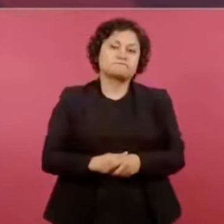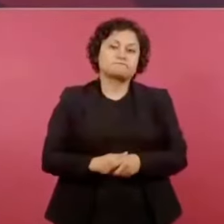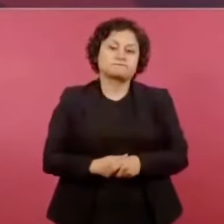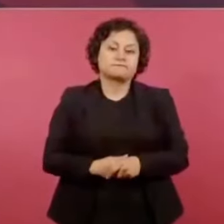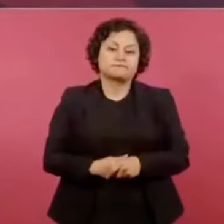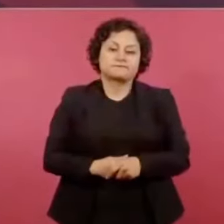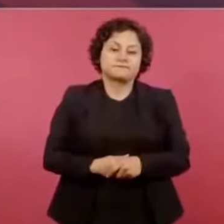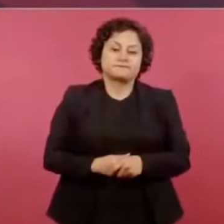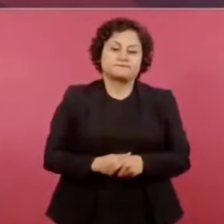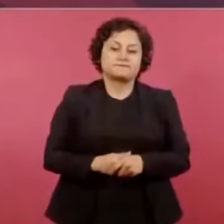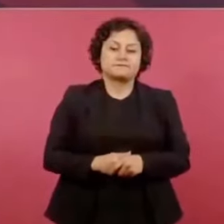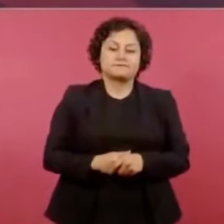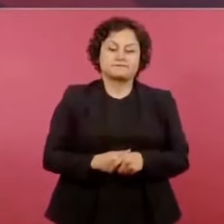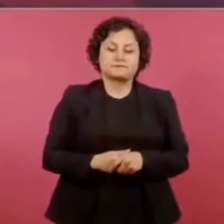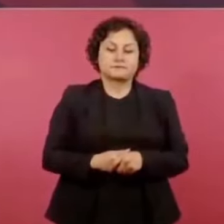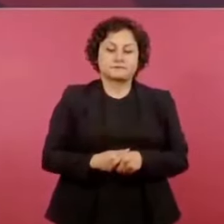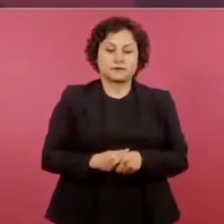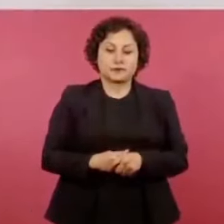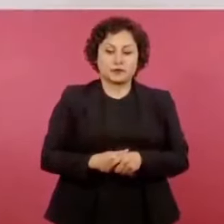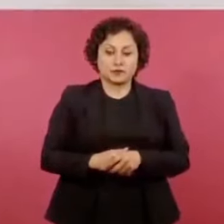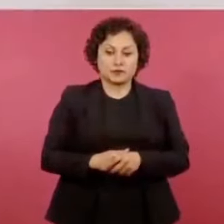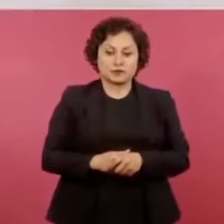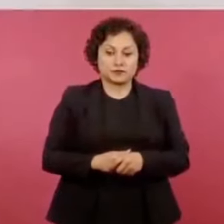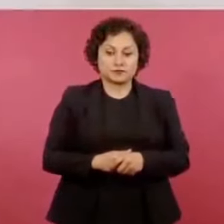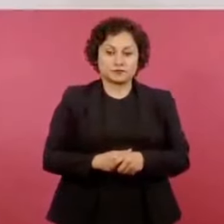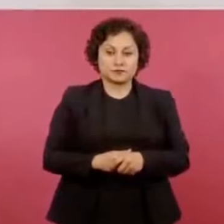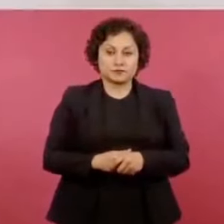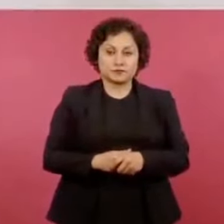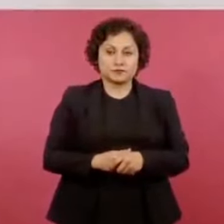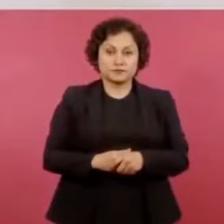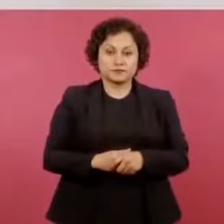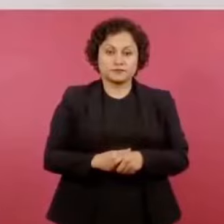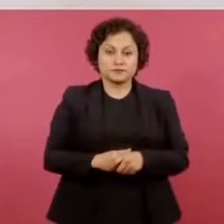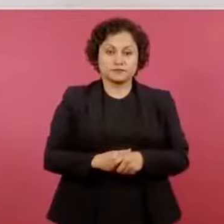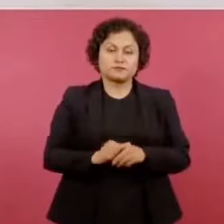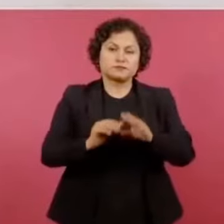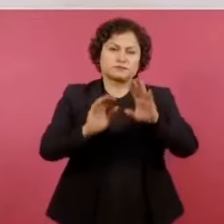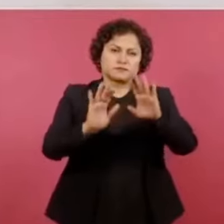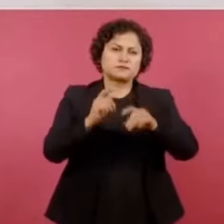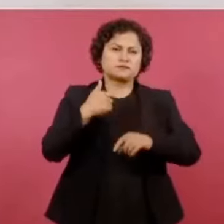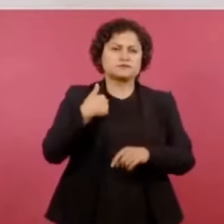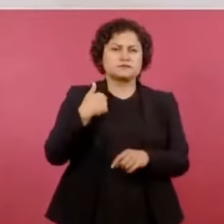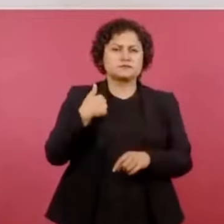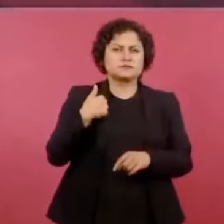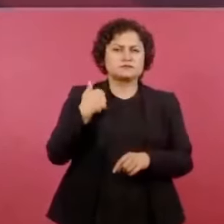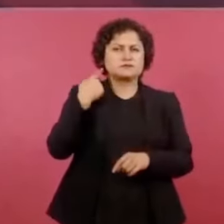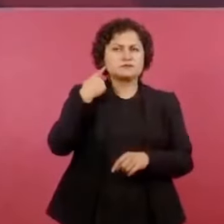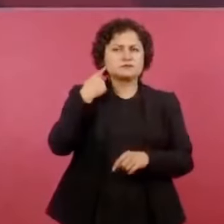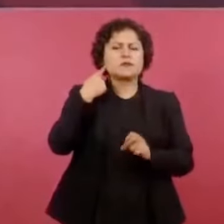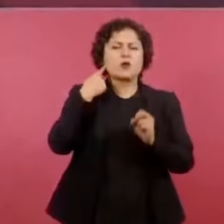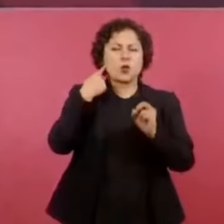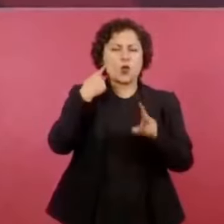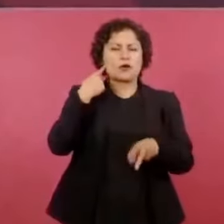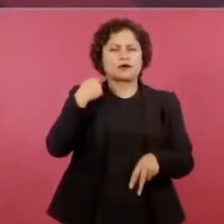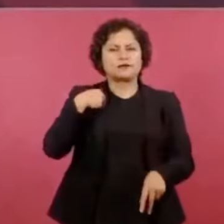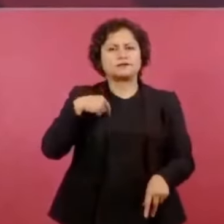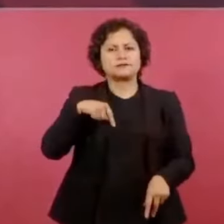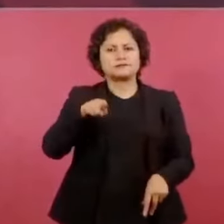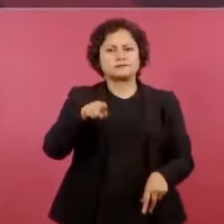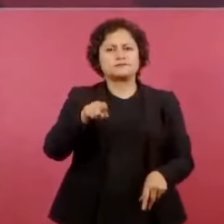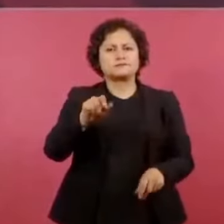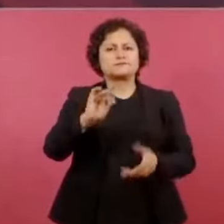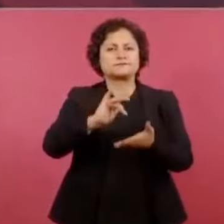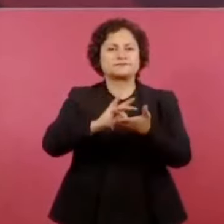Pero para saber, nada más pregunté quién es, investigué